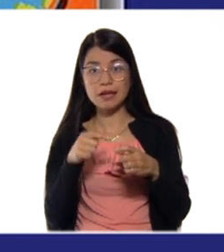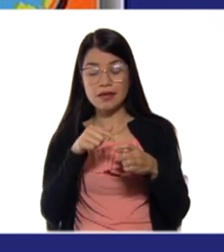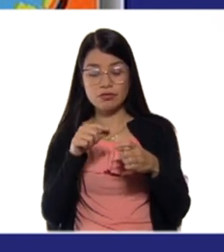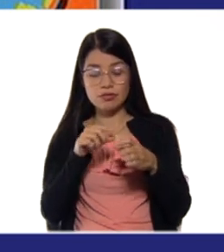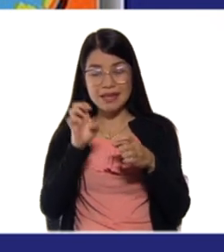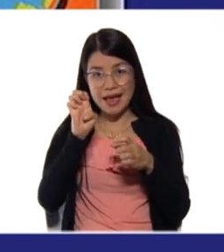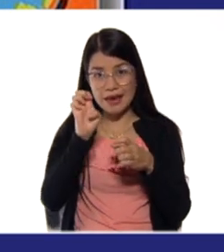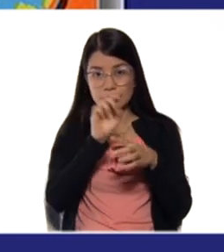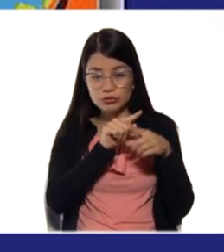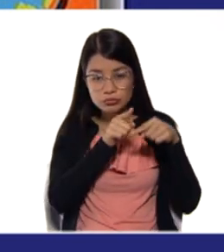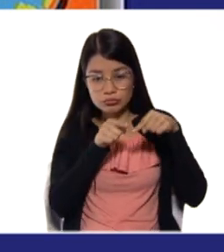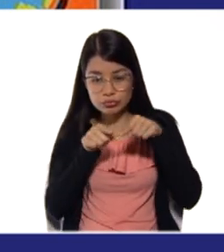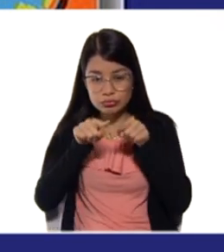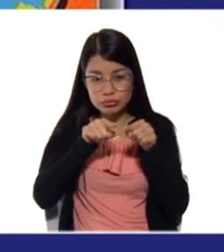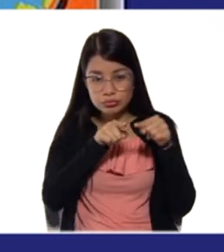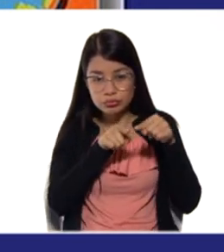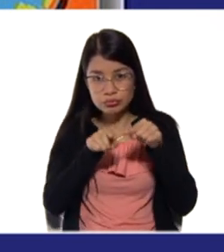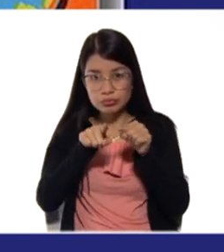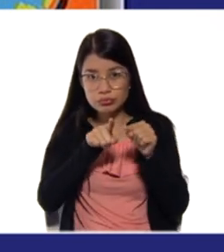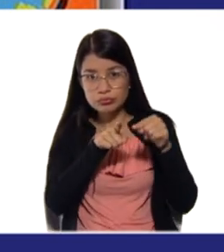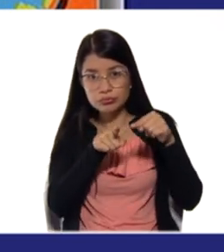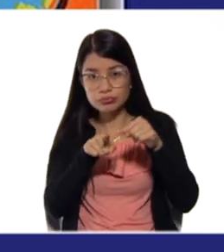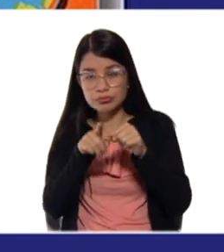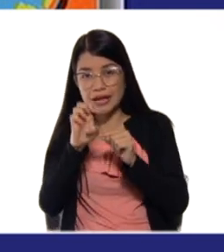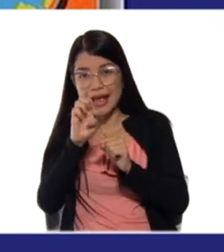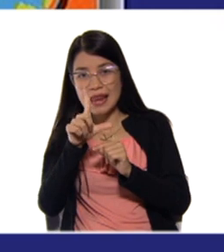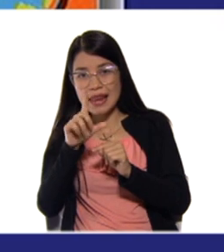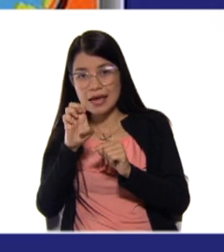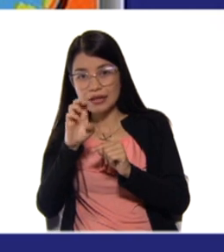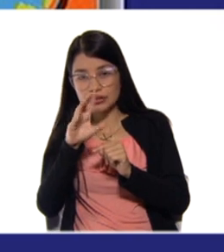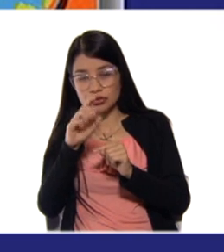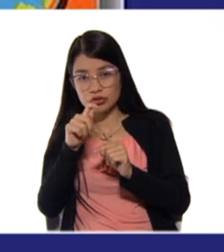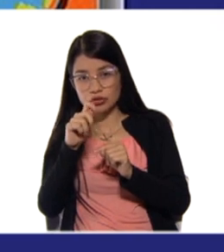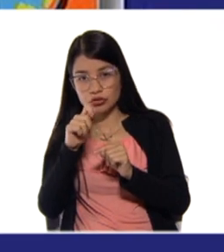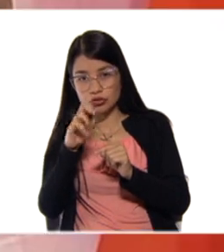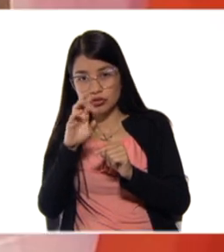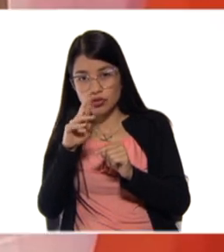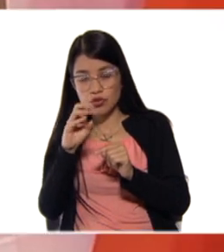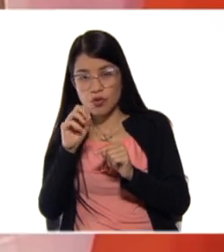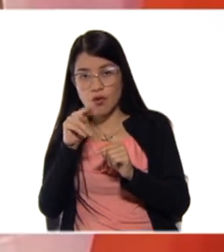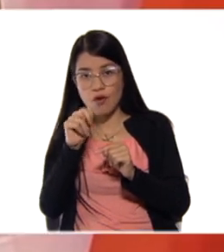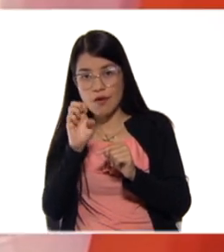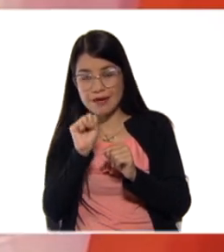otro a partir de ese ion litio. Y aquí tenemos ese esquema.